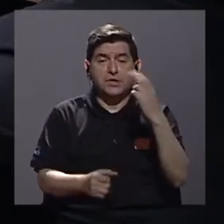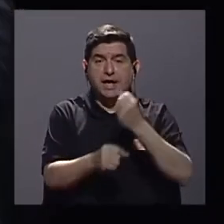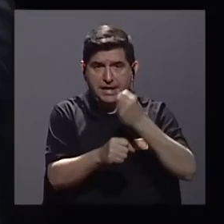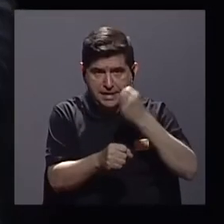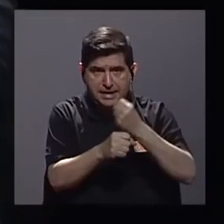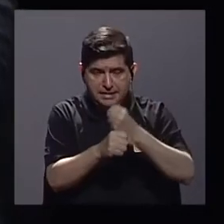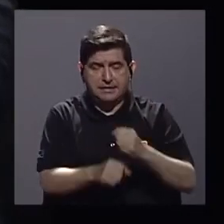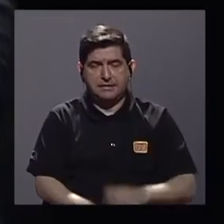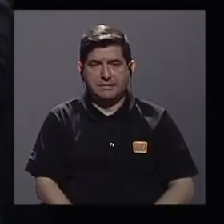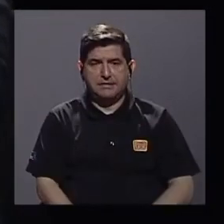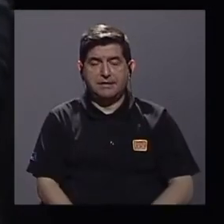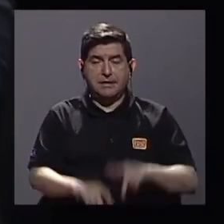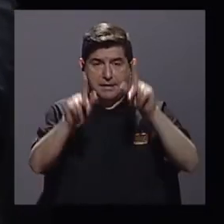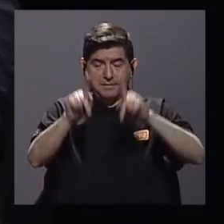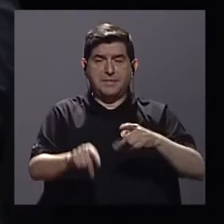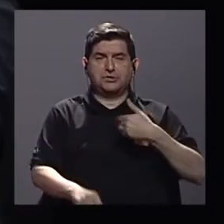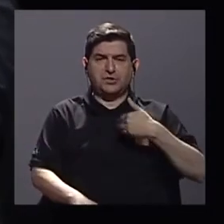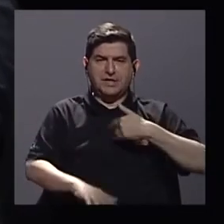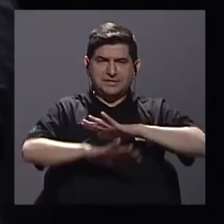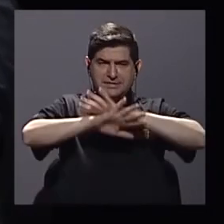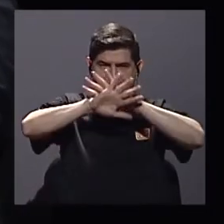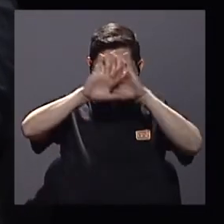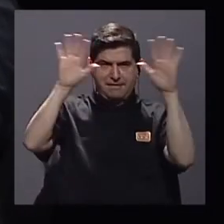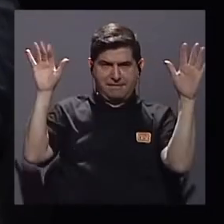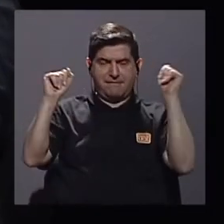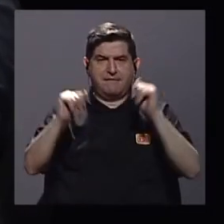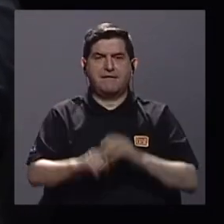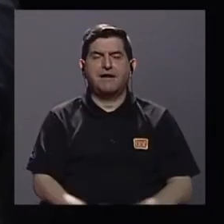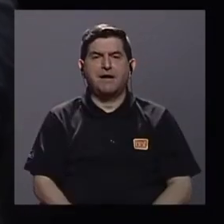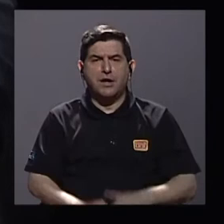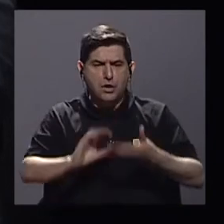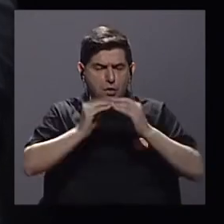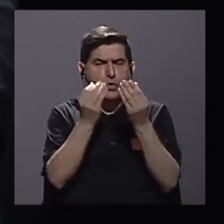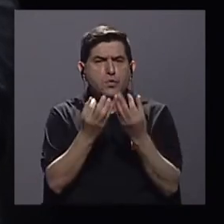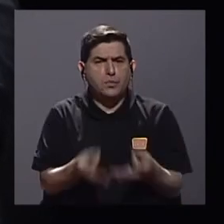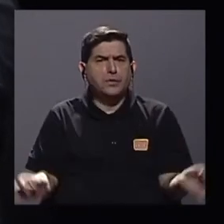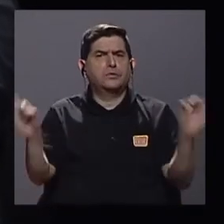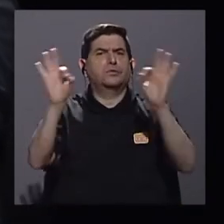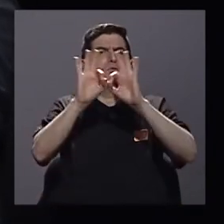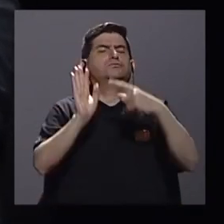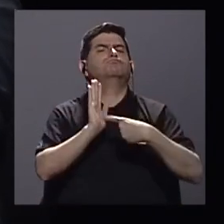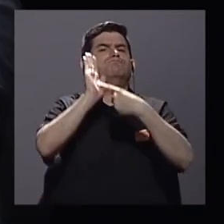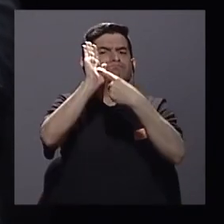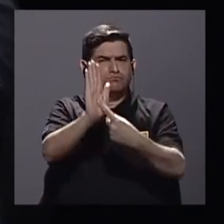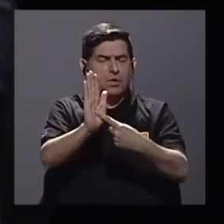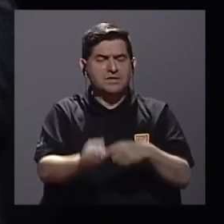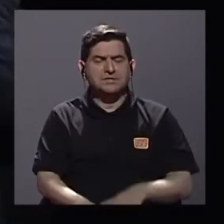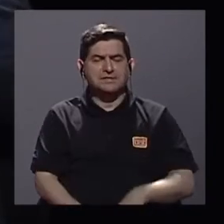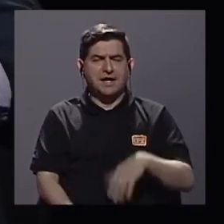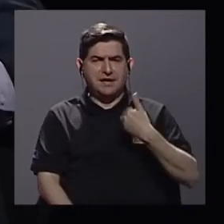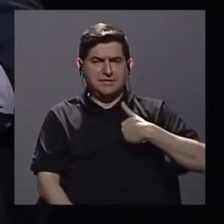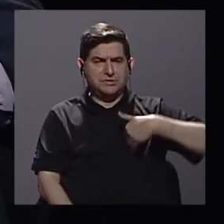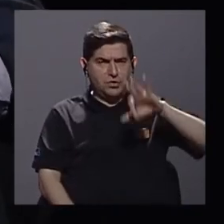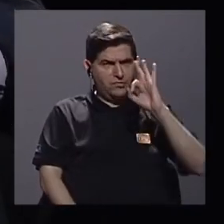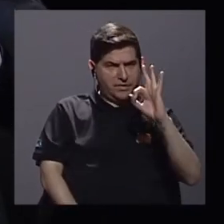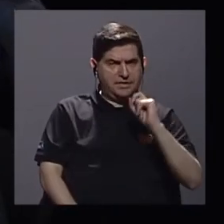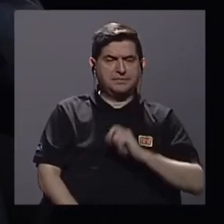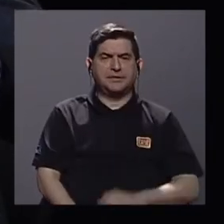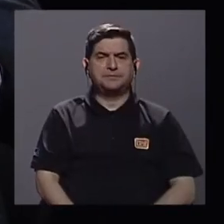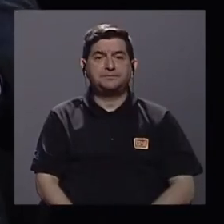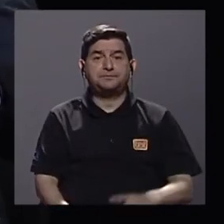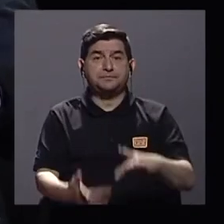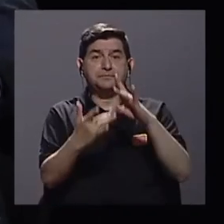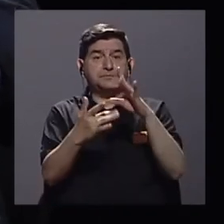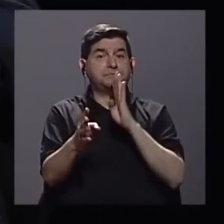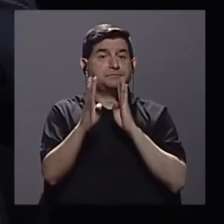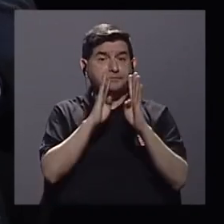Para que a nuestra audiencia le quede claro, hay datos muy potentes que nos plantea don Felipe y específicamente cuando